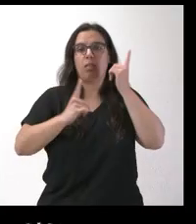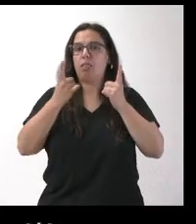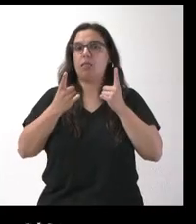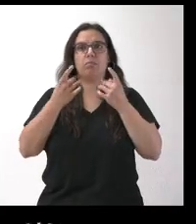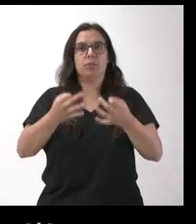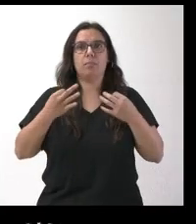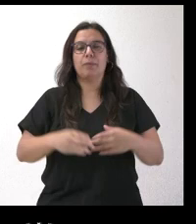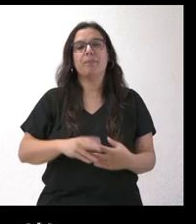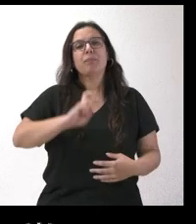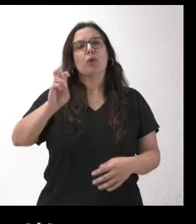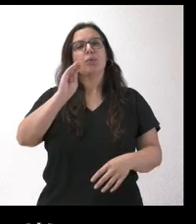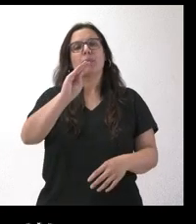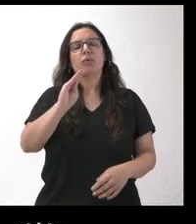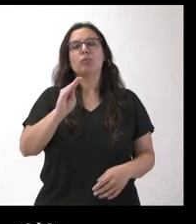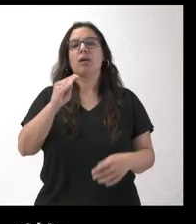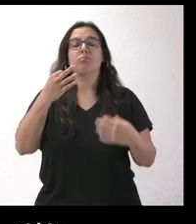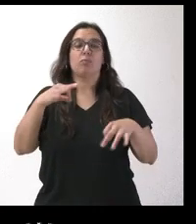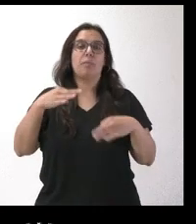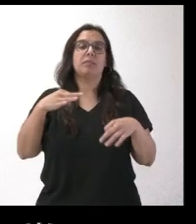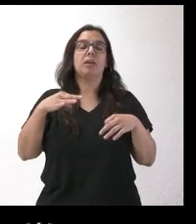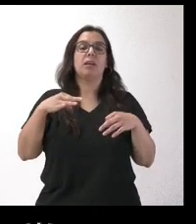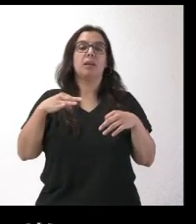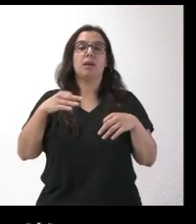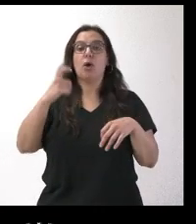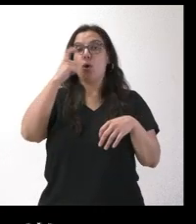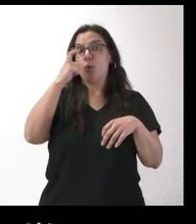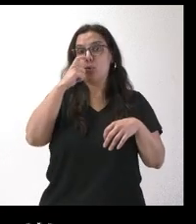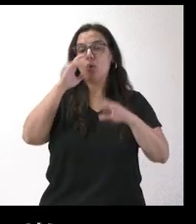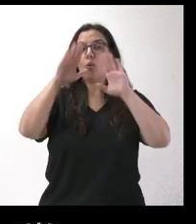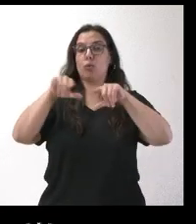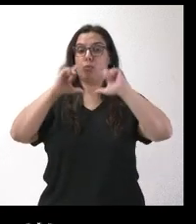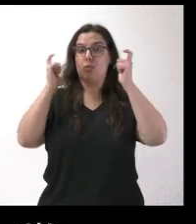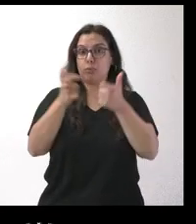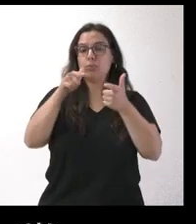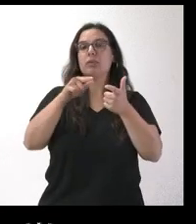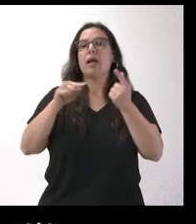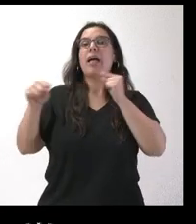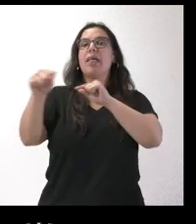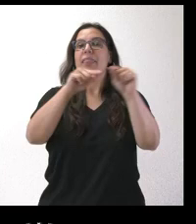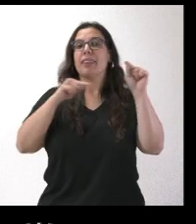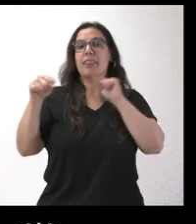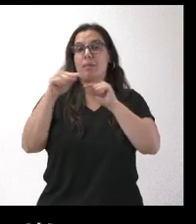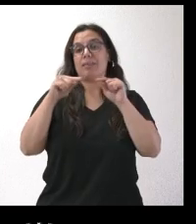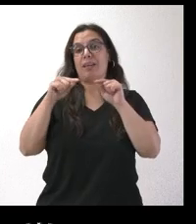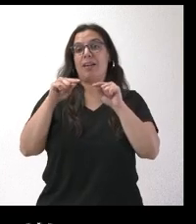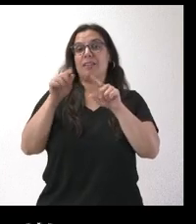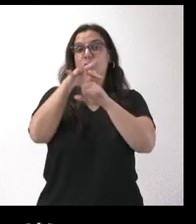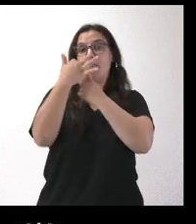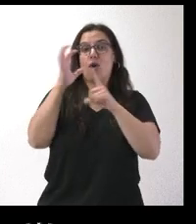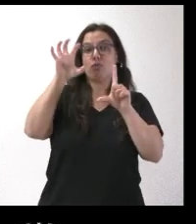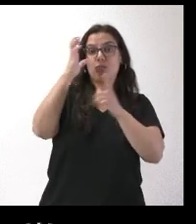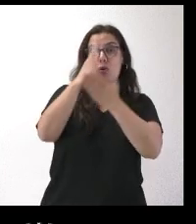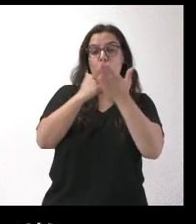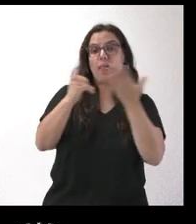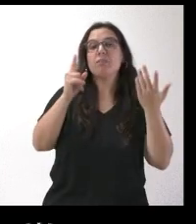Sí, otra cuestión. Tradicionalmente, en el último pleno de junio se suele celebrar el debate del Estado de la Comunidad. No sé si el presidente